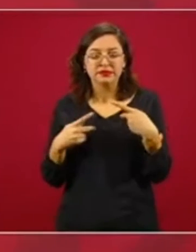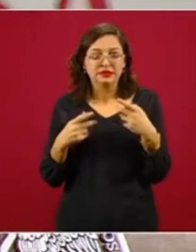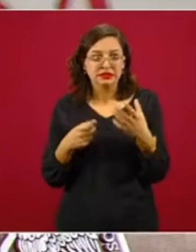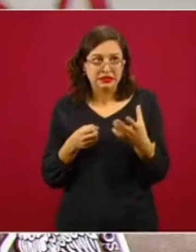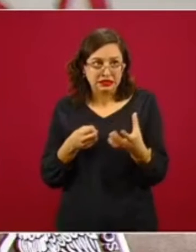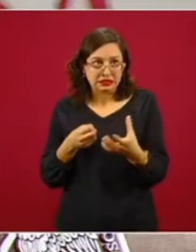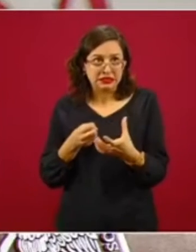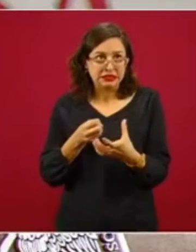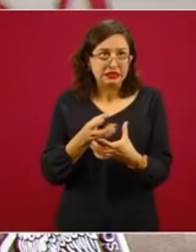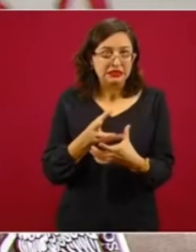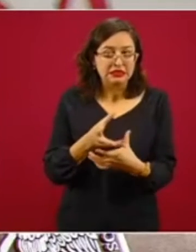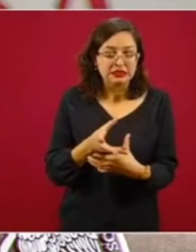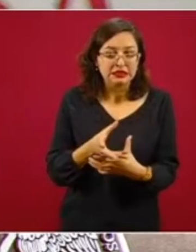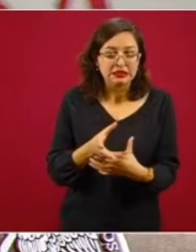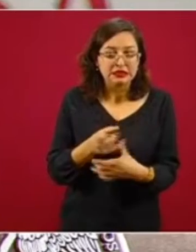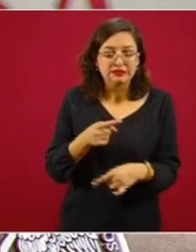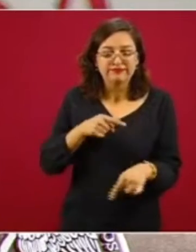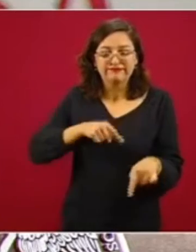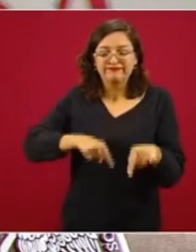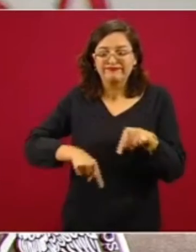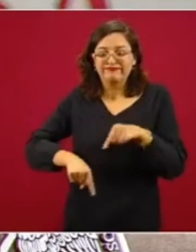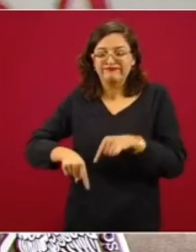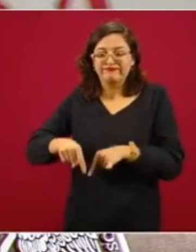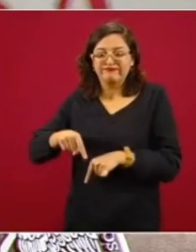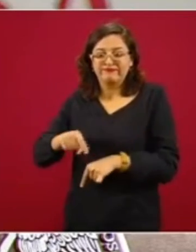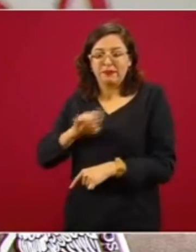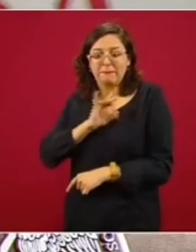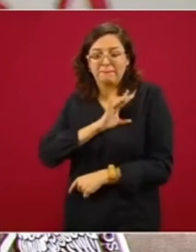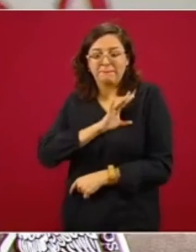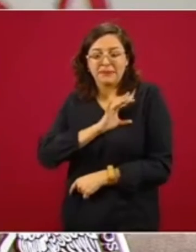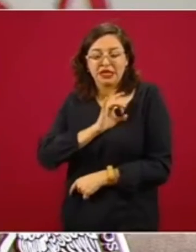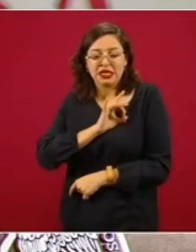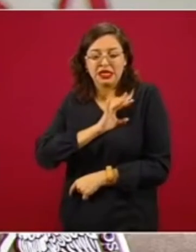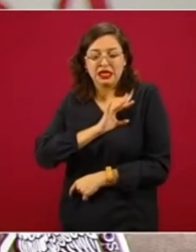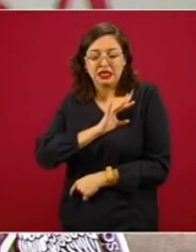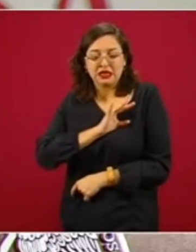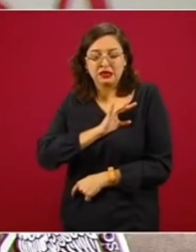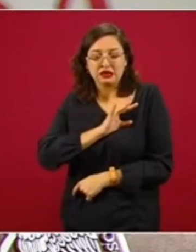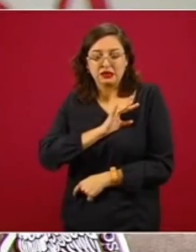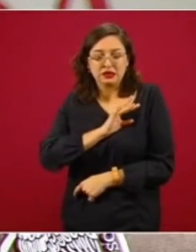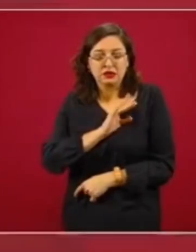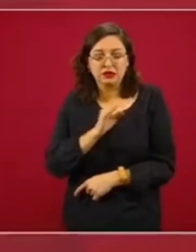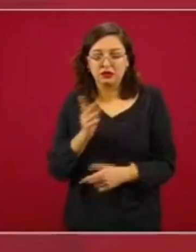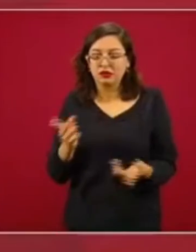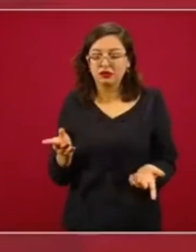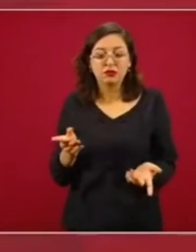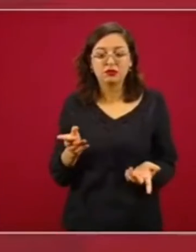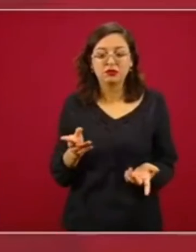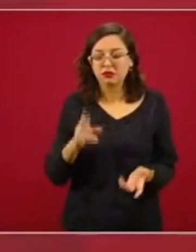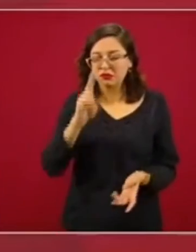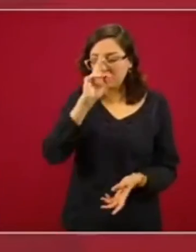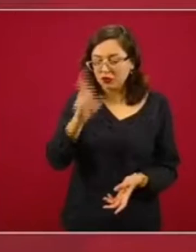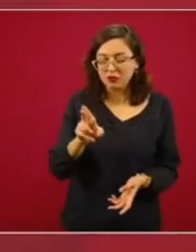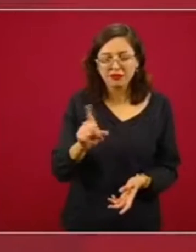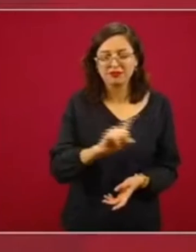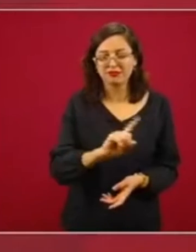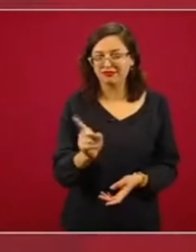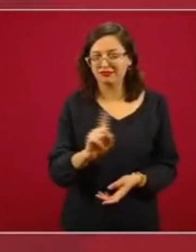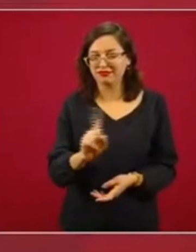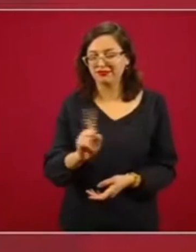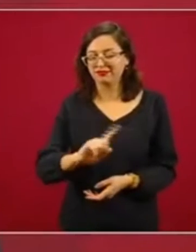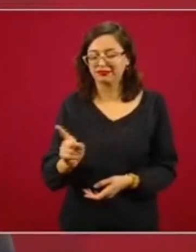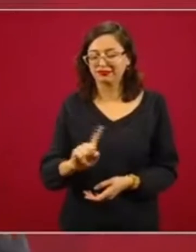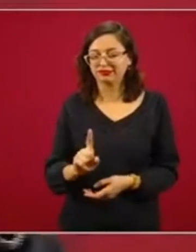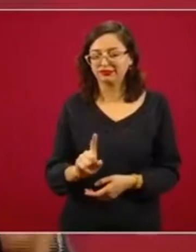no sólo es porque se prohíba o